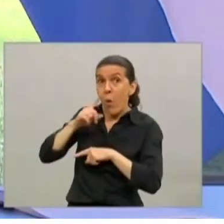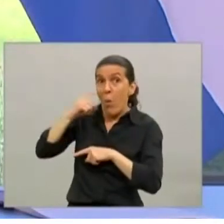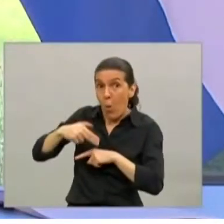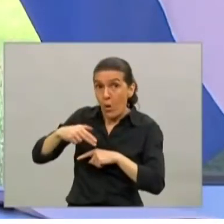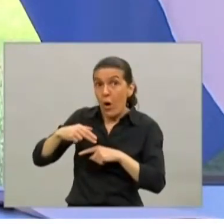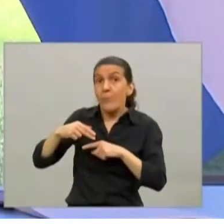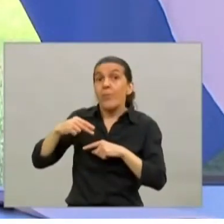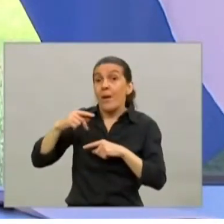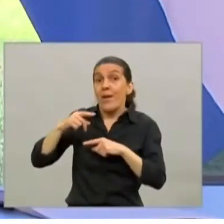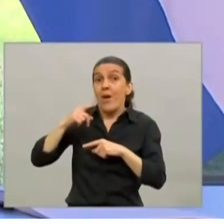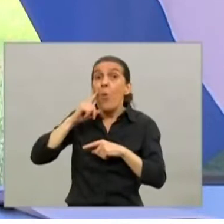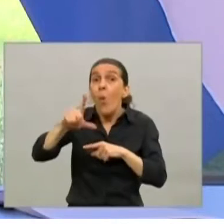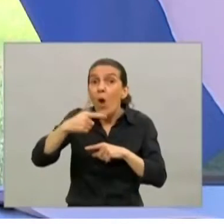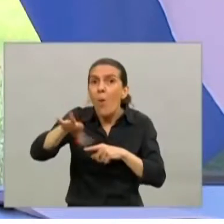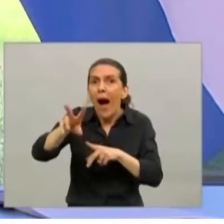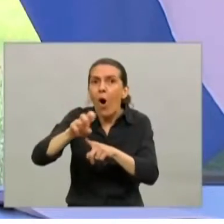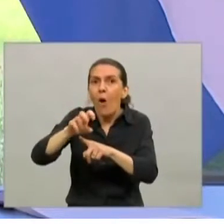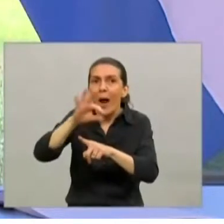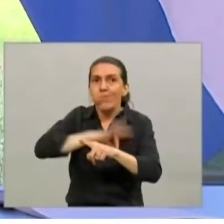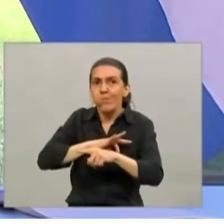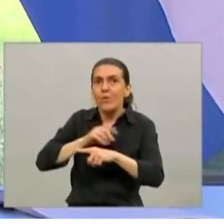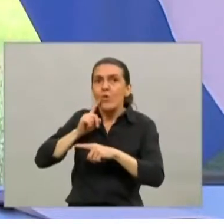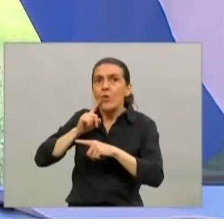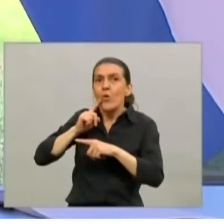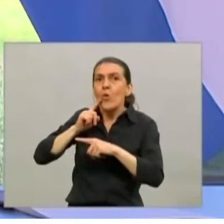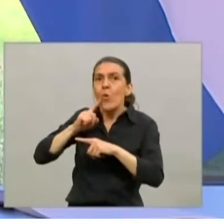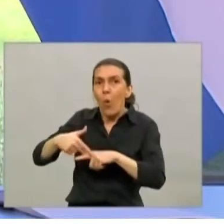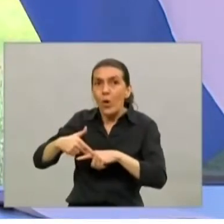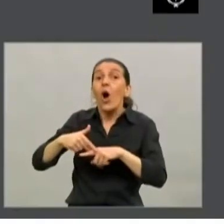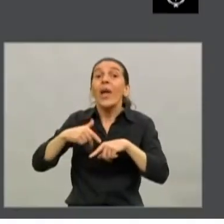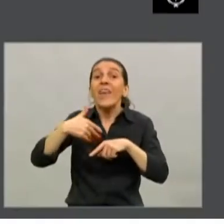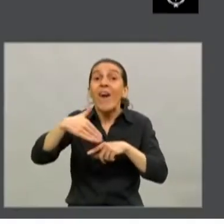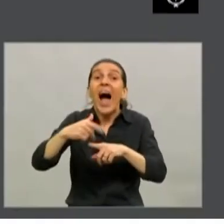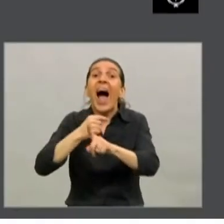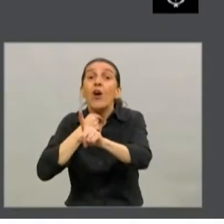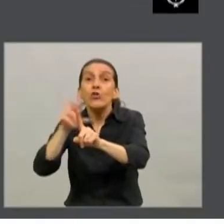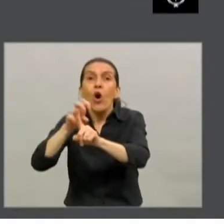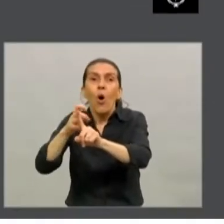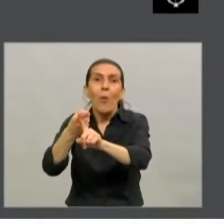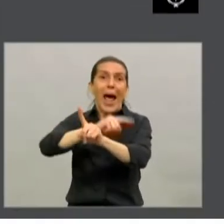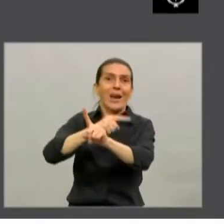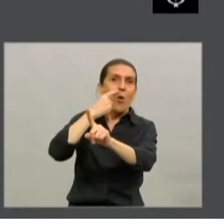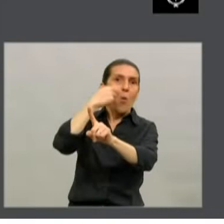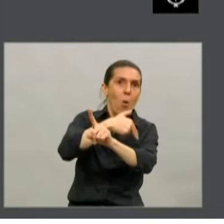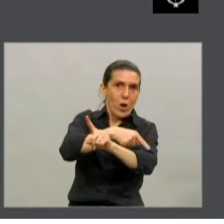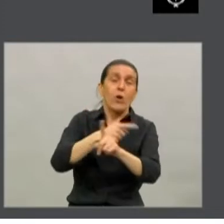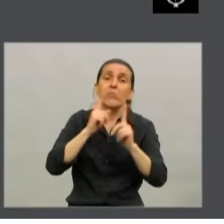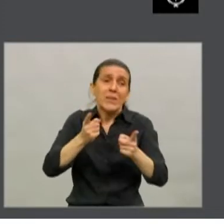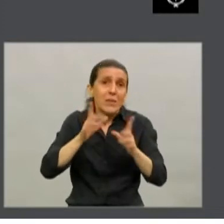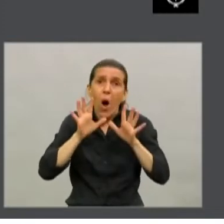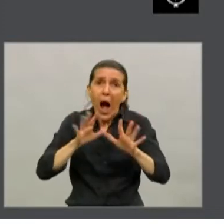junio que se cobrarán en julio y lo haremos con los sueldos de julio que se cobrarán en agosto. Nosotros así